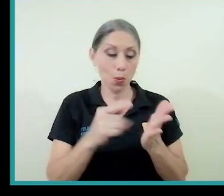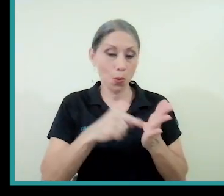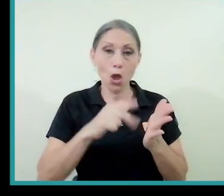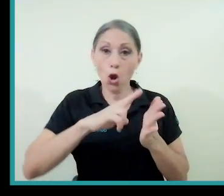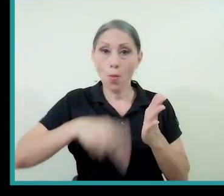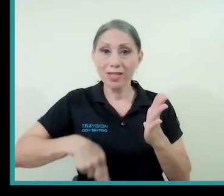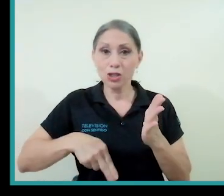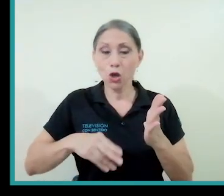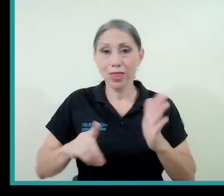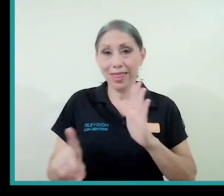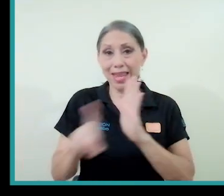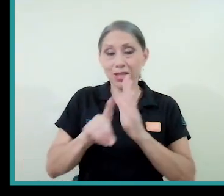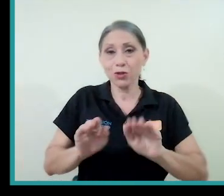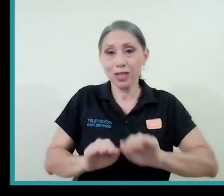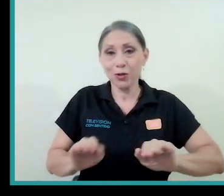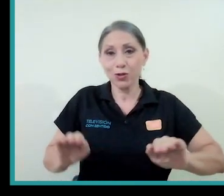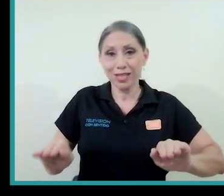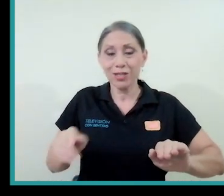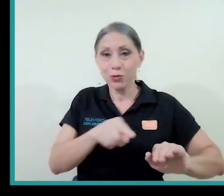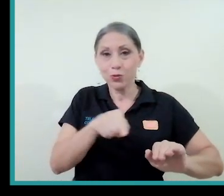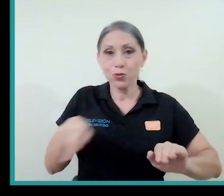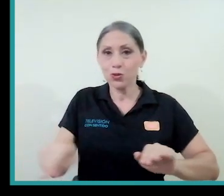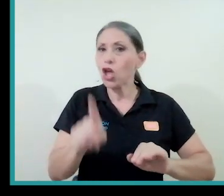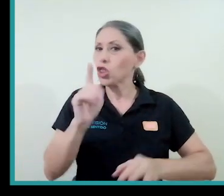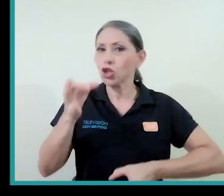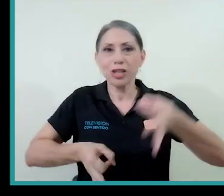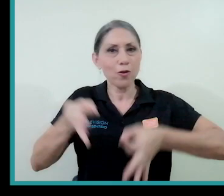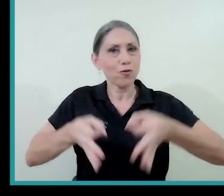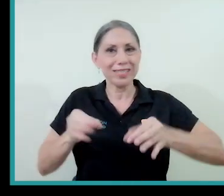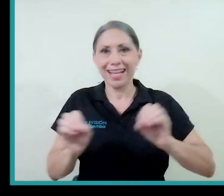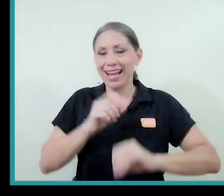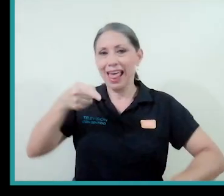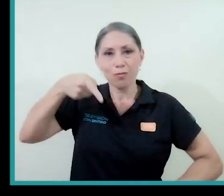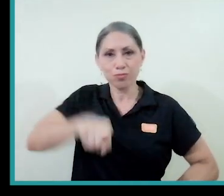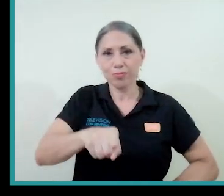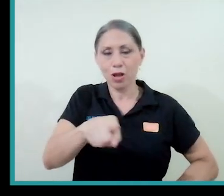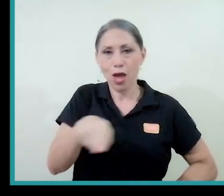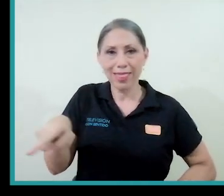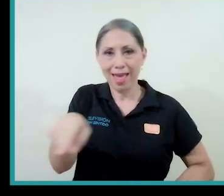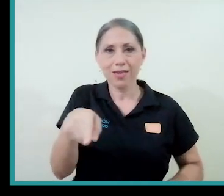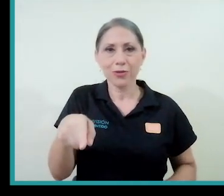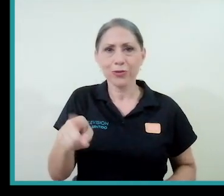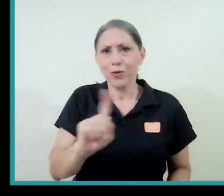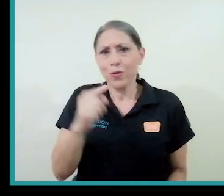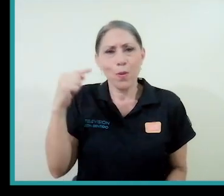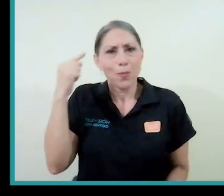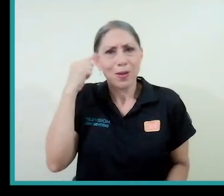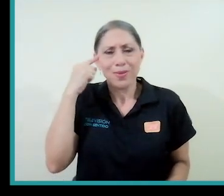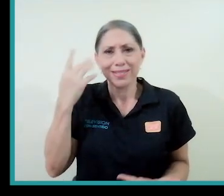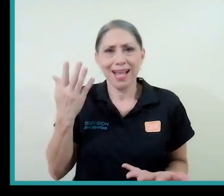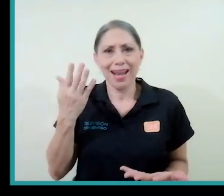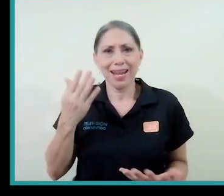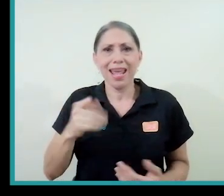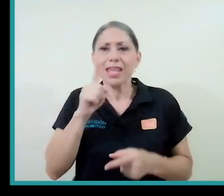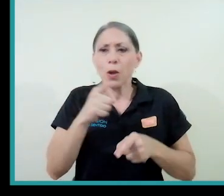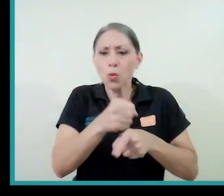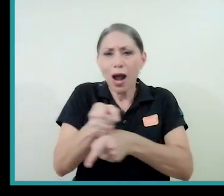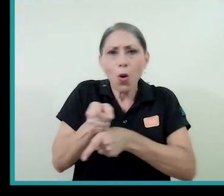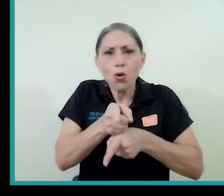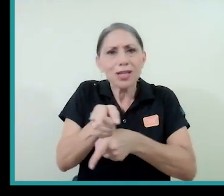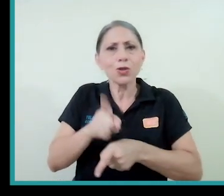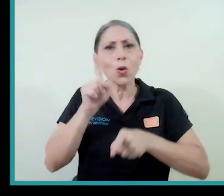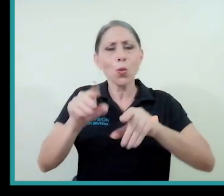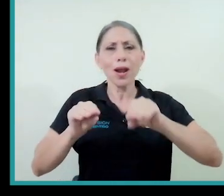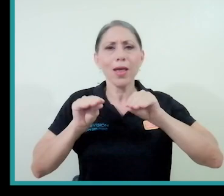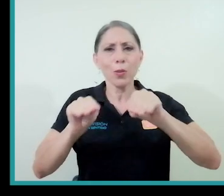Convención de los Derechos de los Niños y las Niñas, donde no se justifica para nada ningún tipo de violencia contra ellos, entonces, no vamos a pensar que la corrección